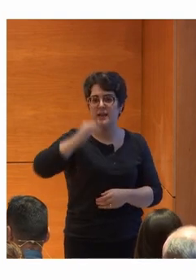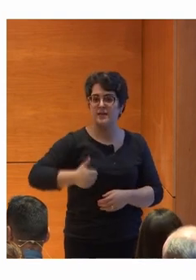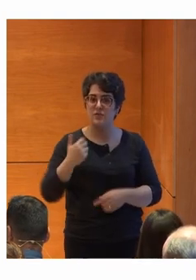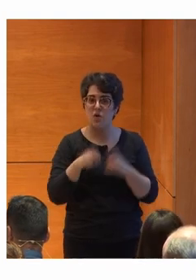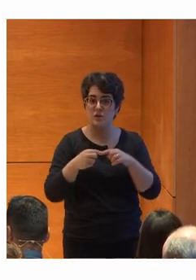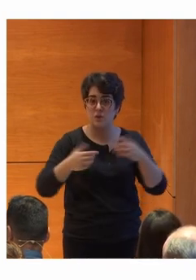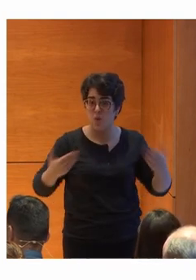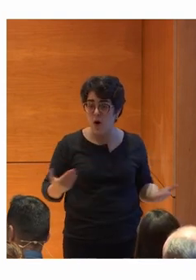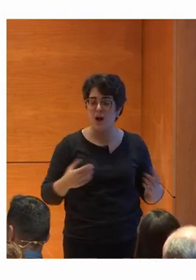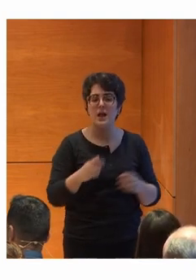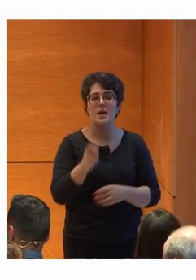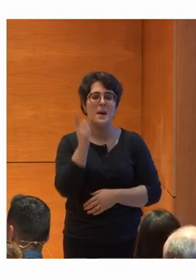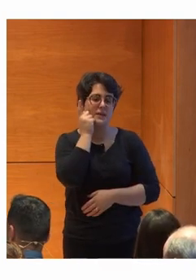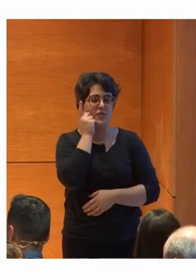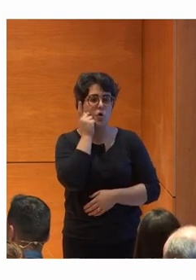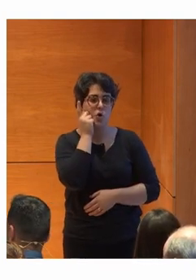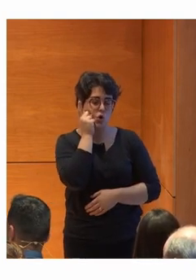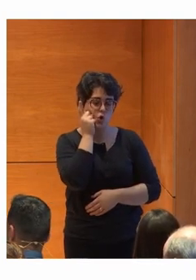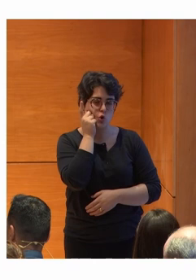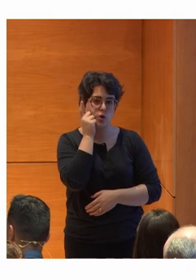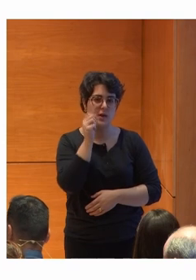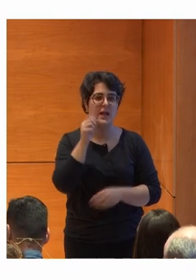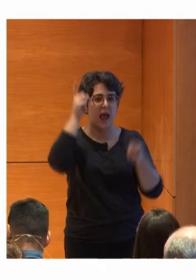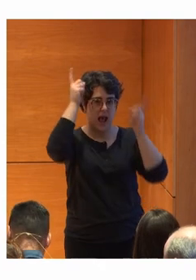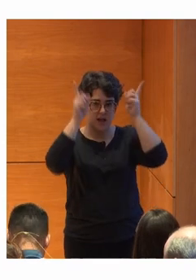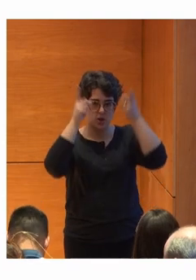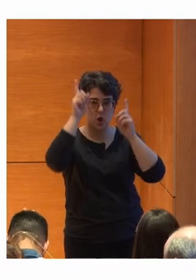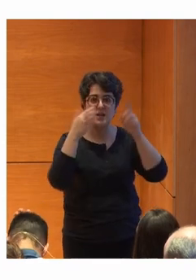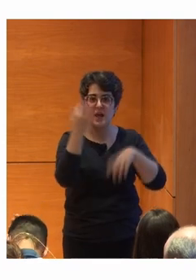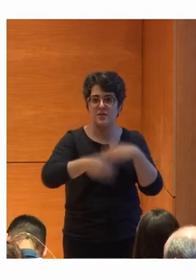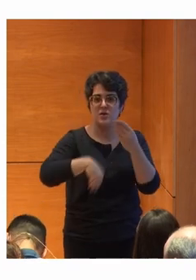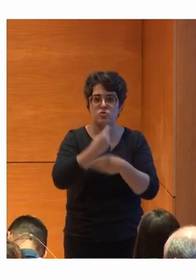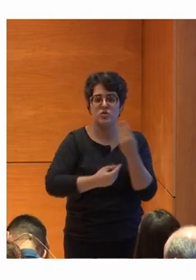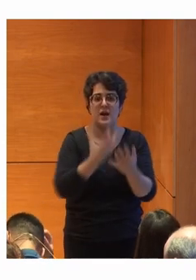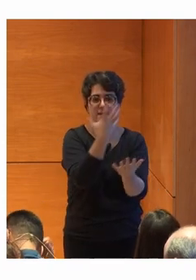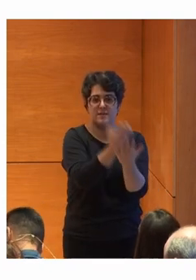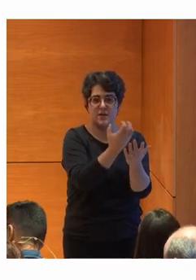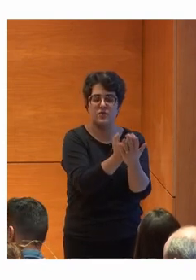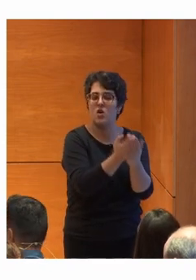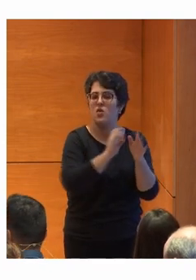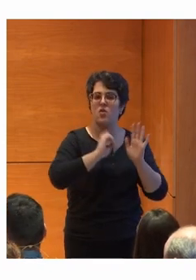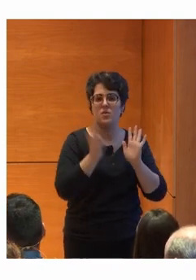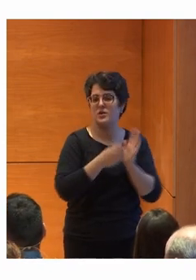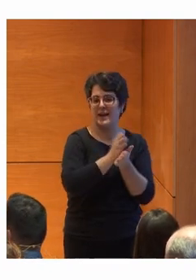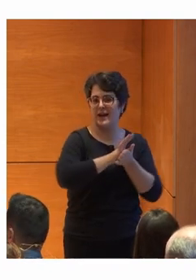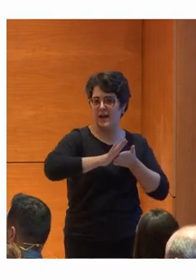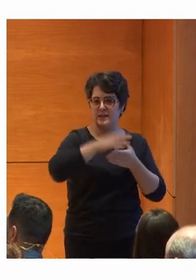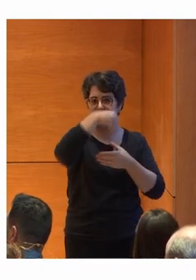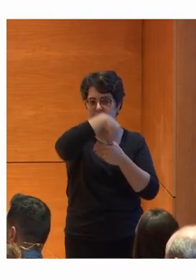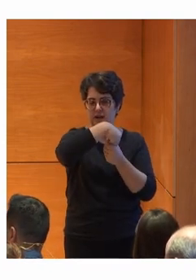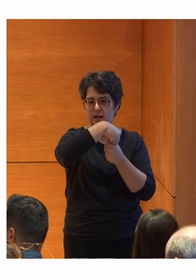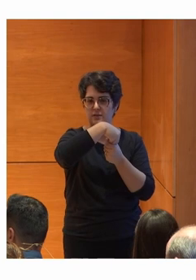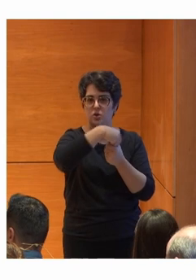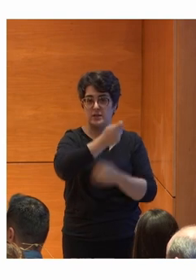teléfonos móviles Android. Está disponible para su descarga de forma totalmente gratuita en